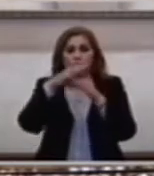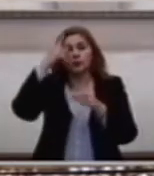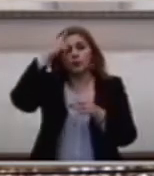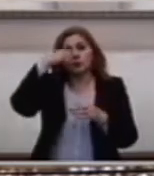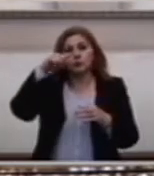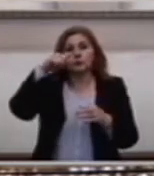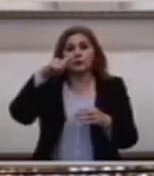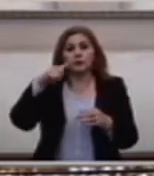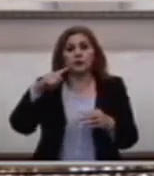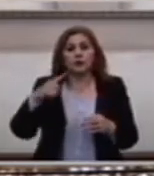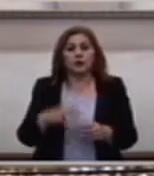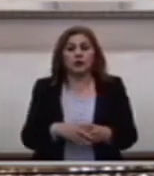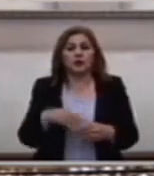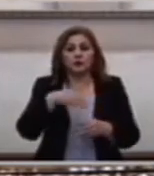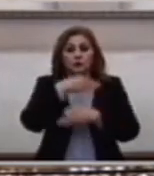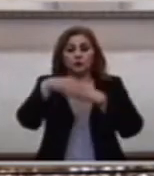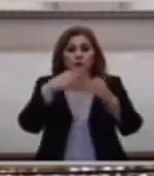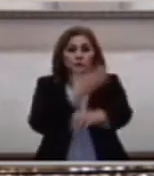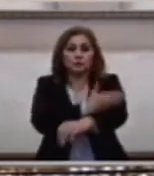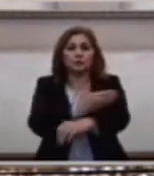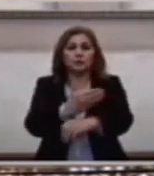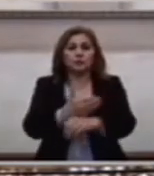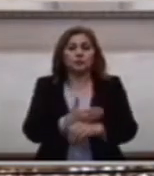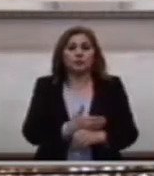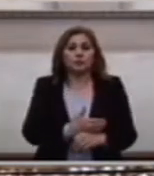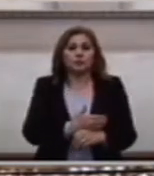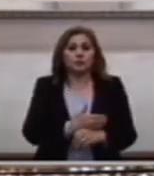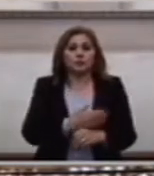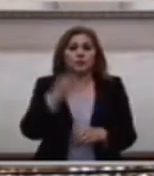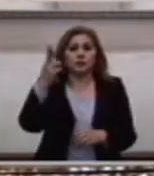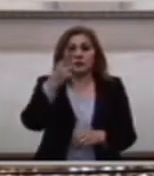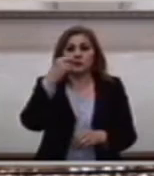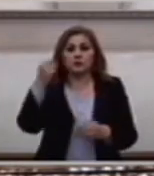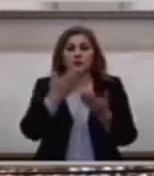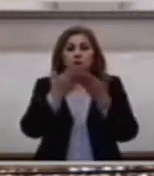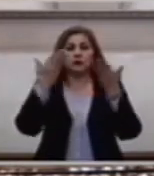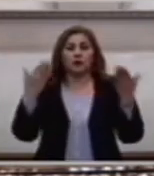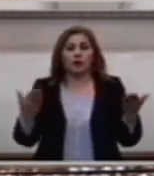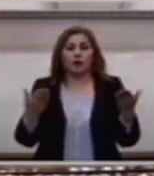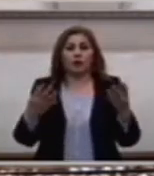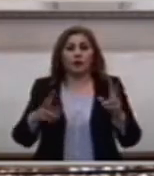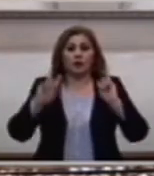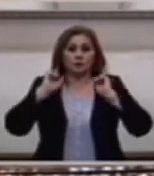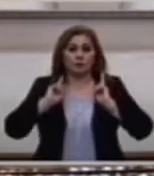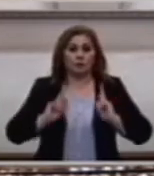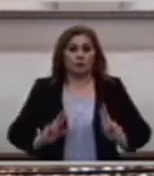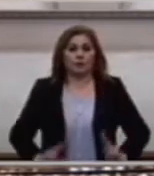dos de sus compañeros Recibieran hoy la sotana